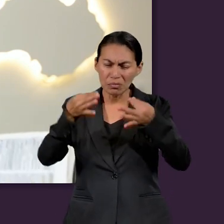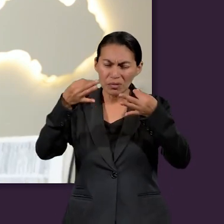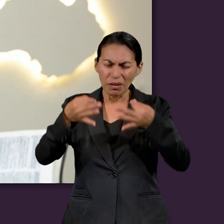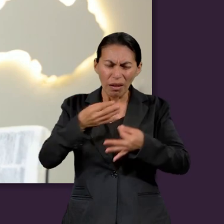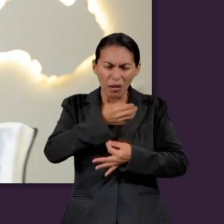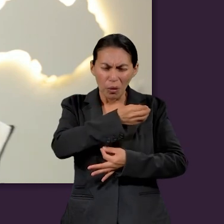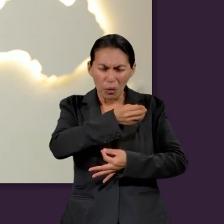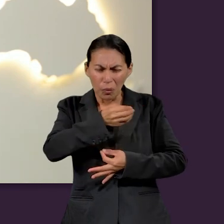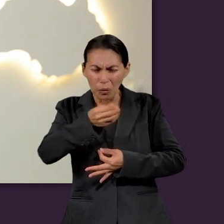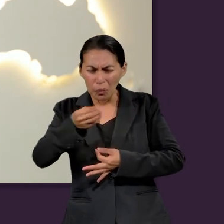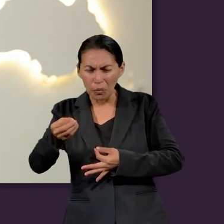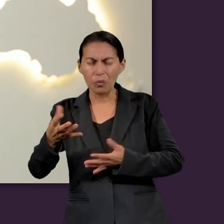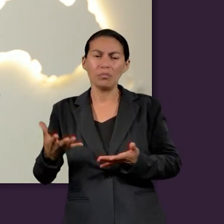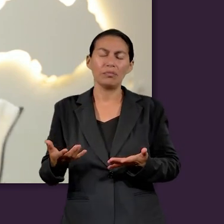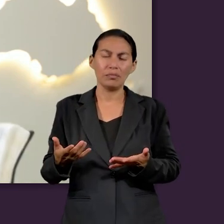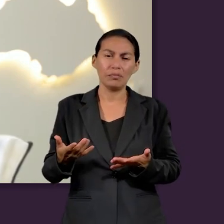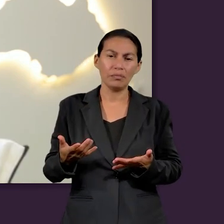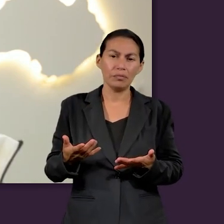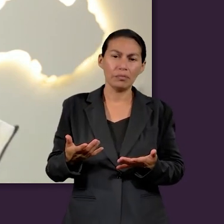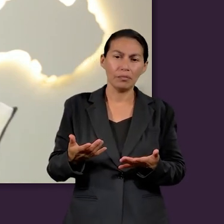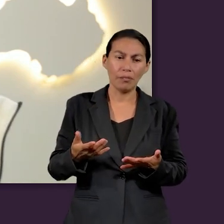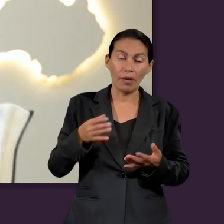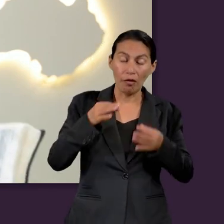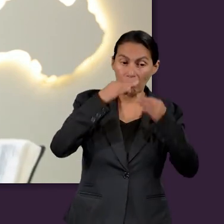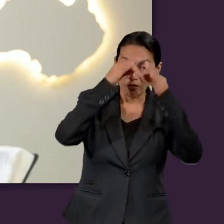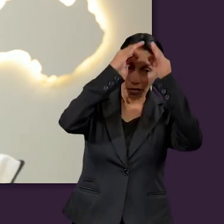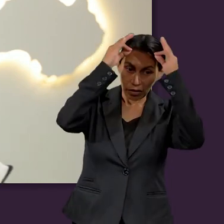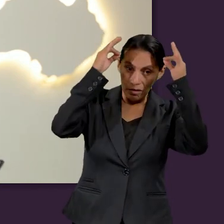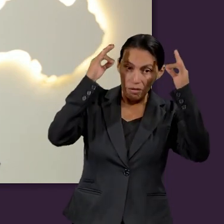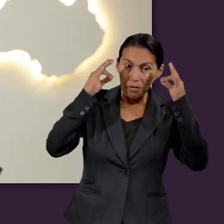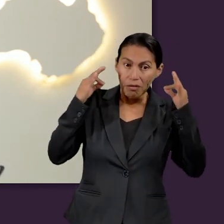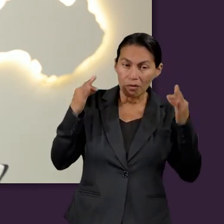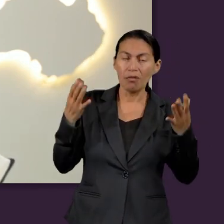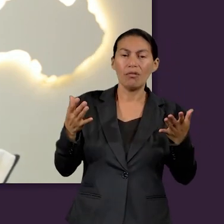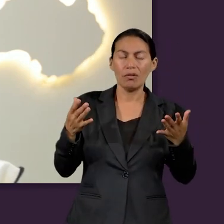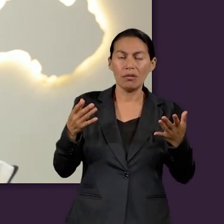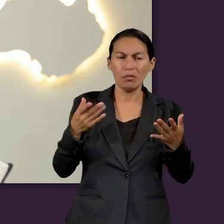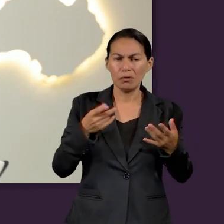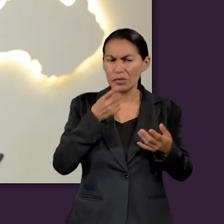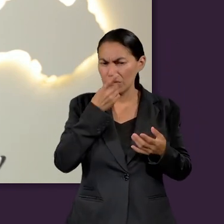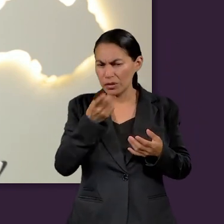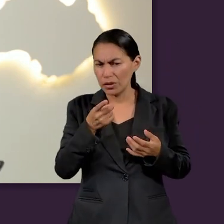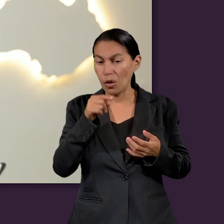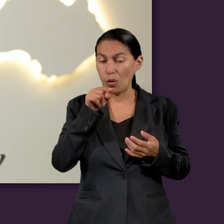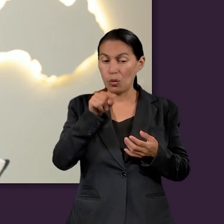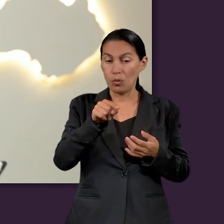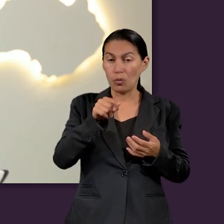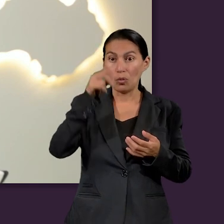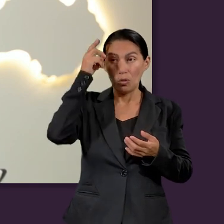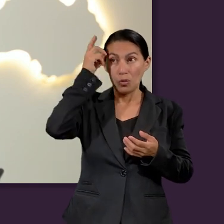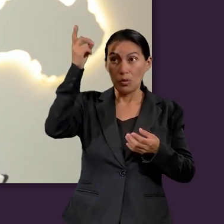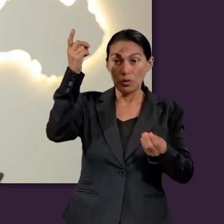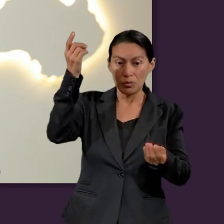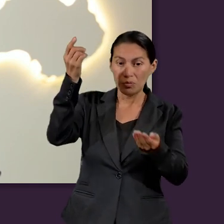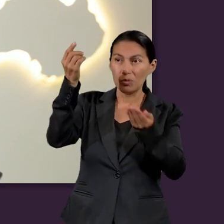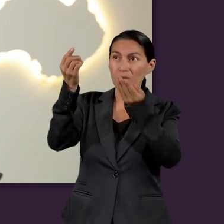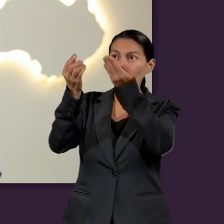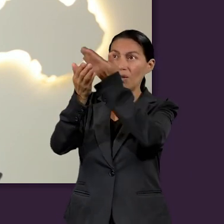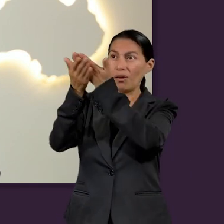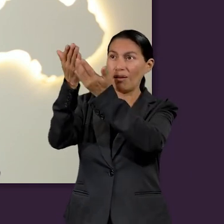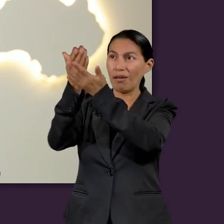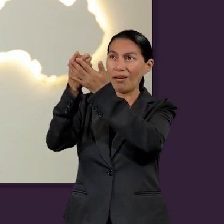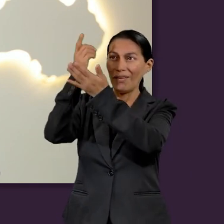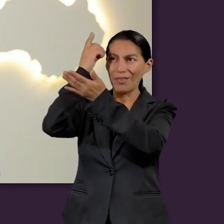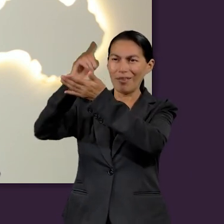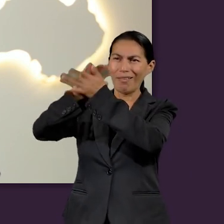planificar, pudo de alguna manera convencer a Faraón de que él en las manos de Dios podía